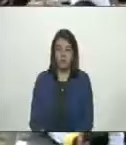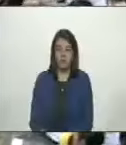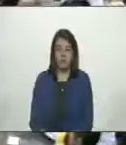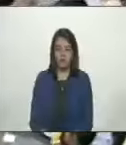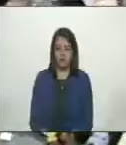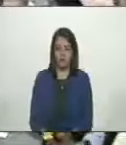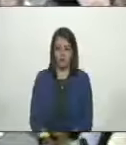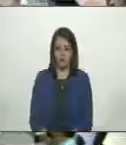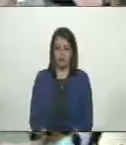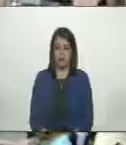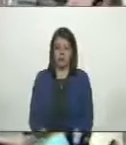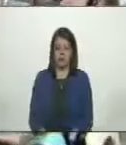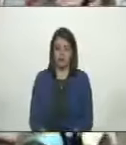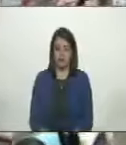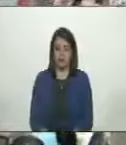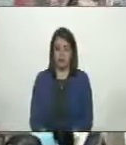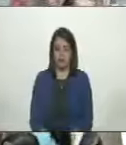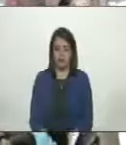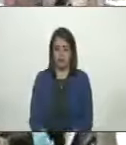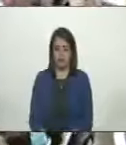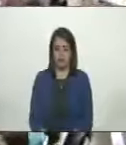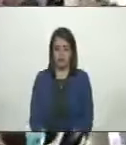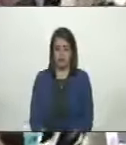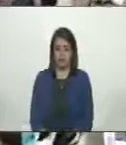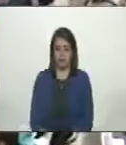Segunda Gracias.